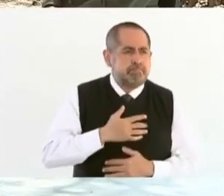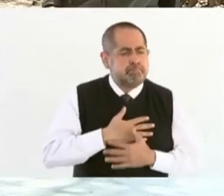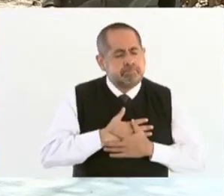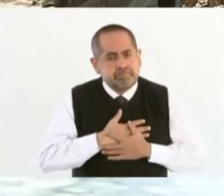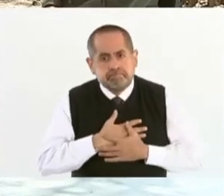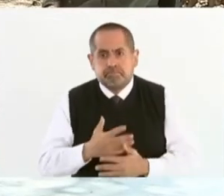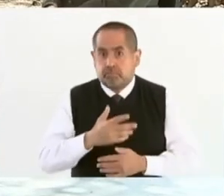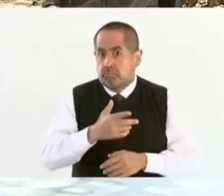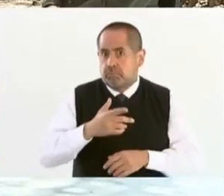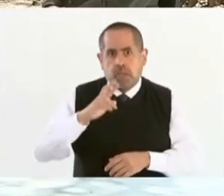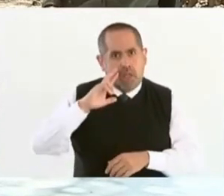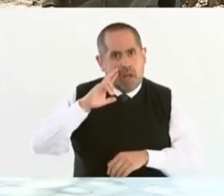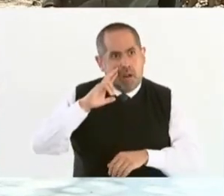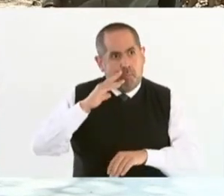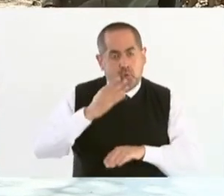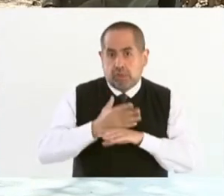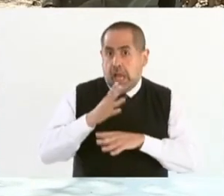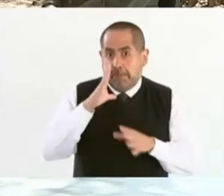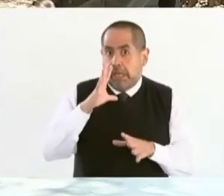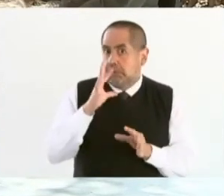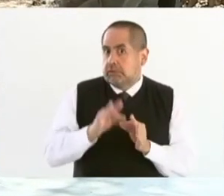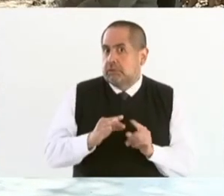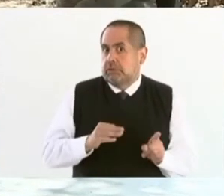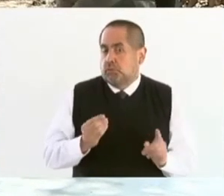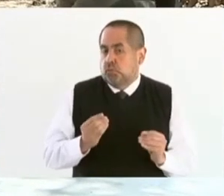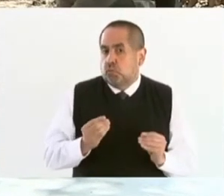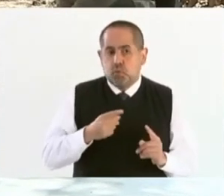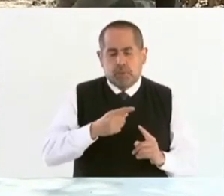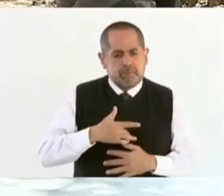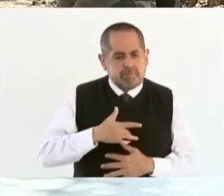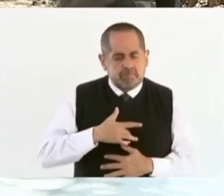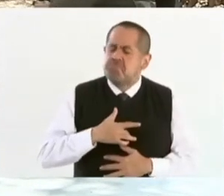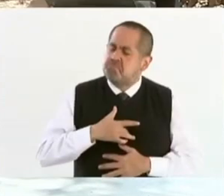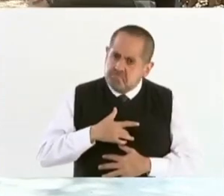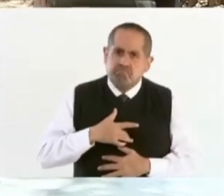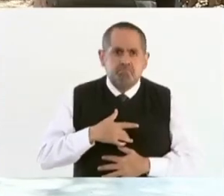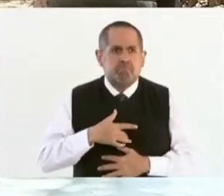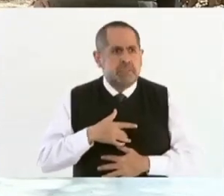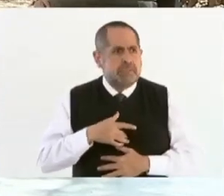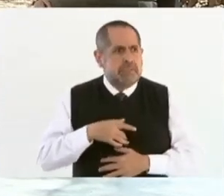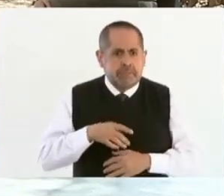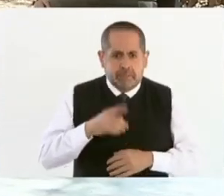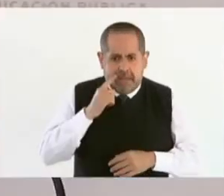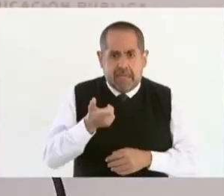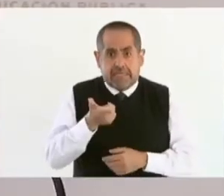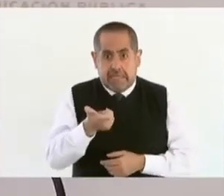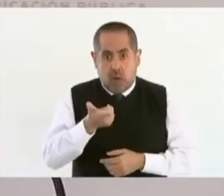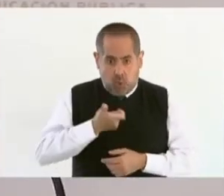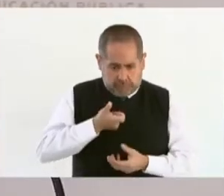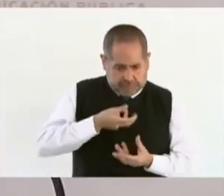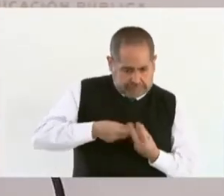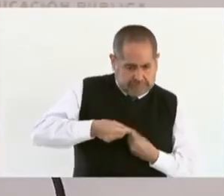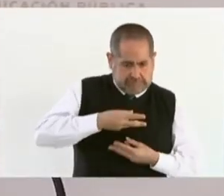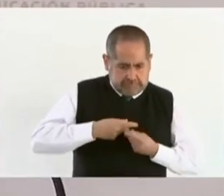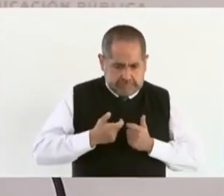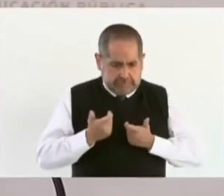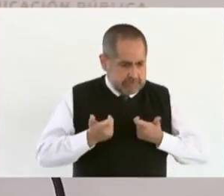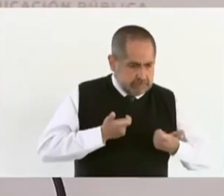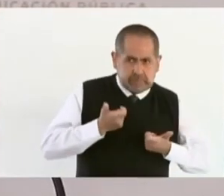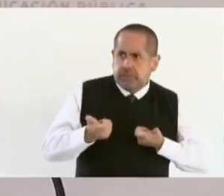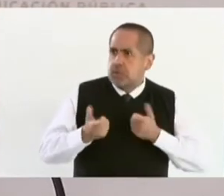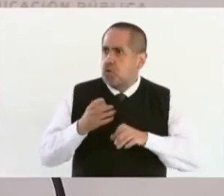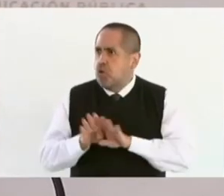gentileza, la responsabilidad y digamos la interesa para administrar los recursos de la sede